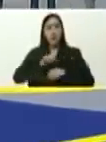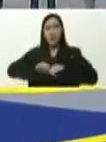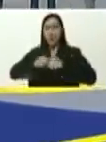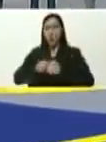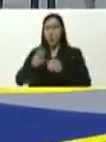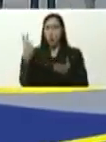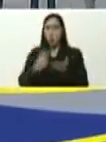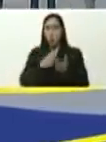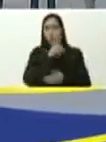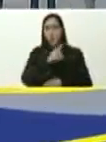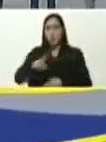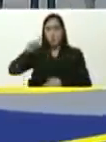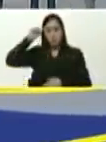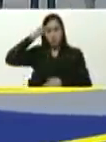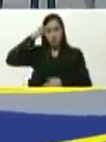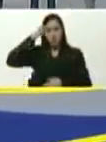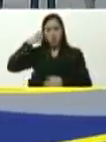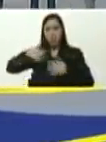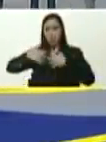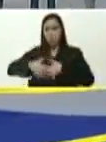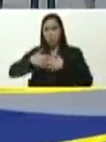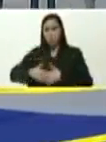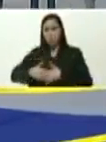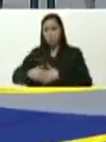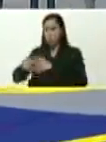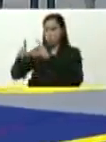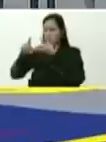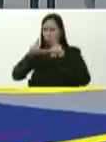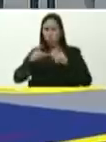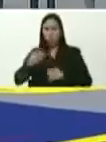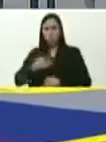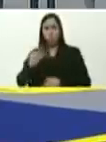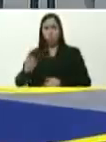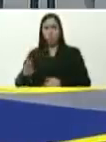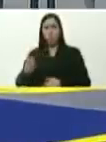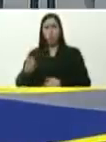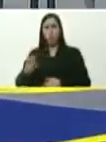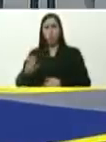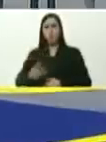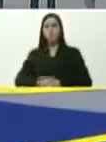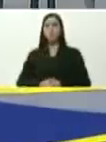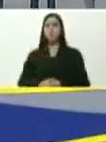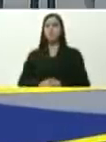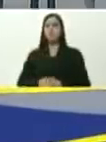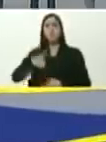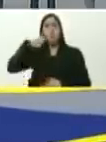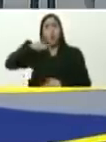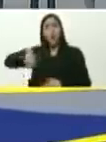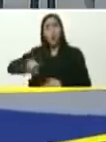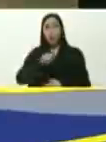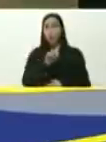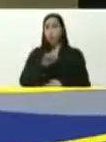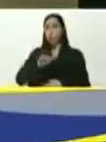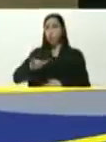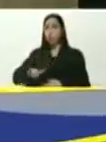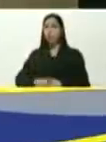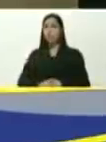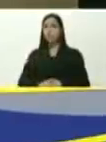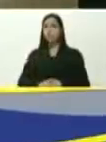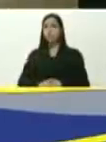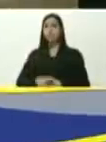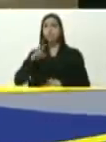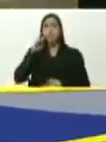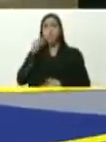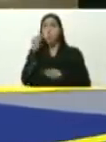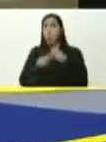tengo, recuerdo, de las imágenes, dolorosas, del pueblo, del Tui, viendo,